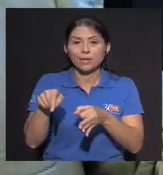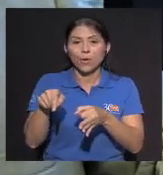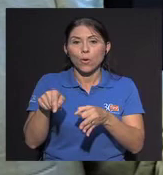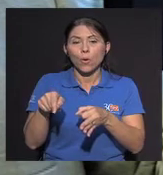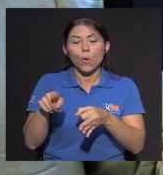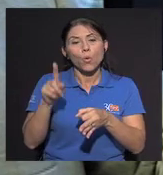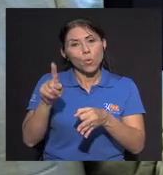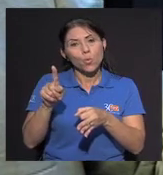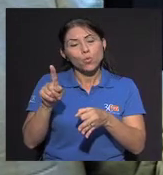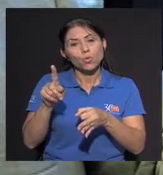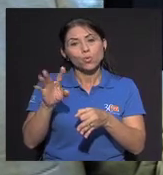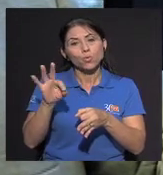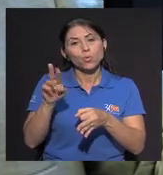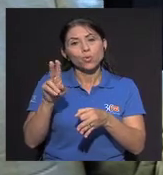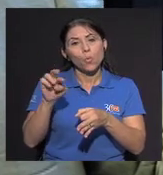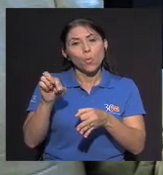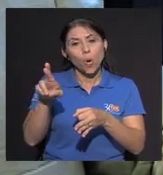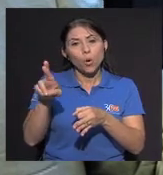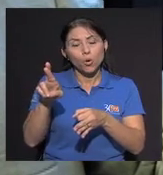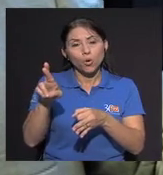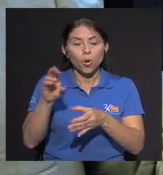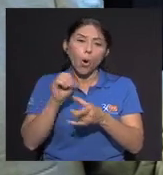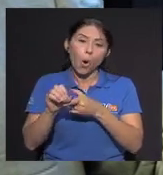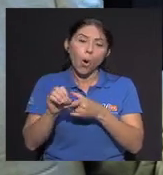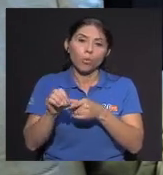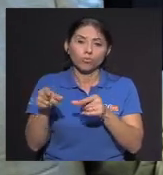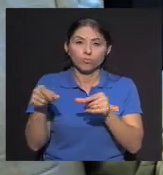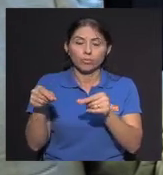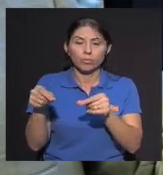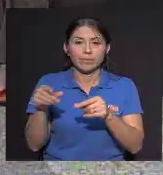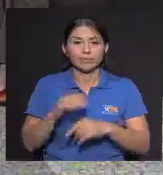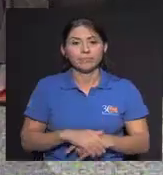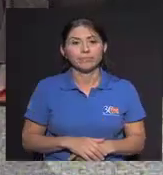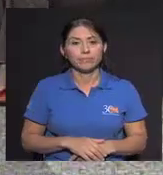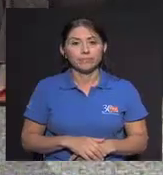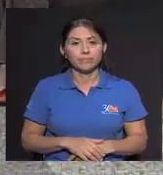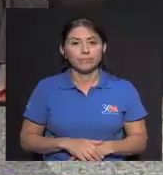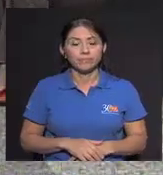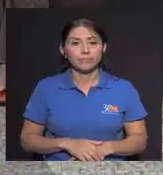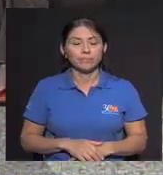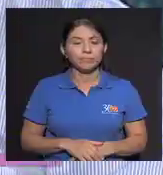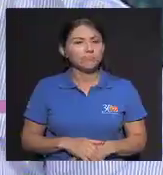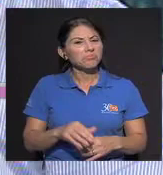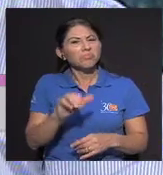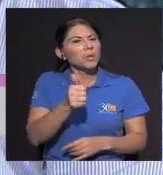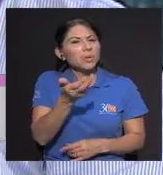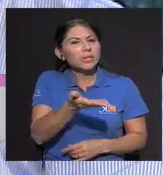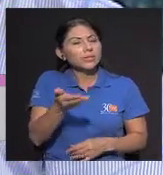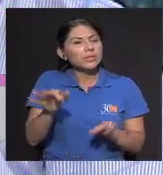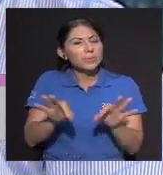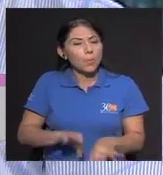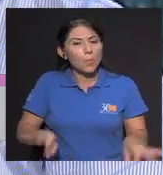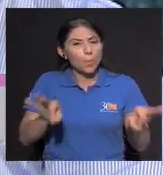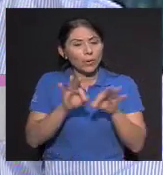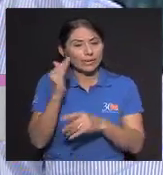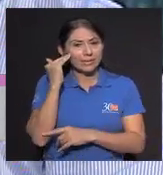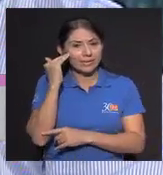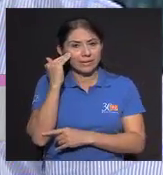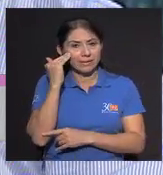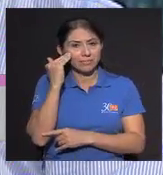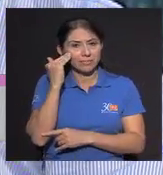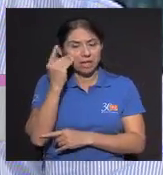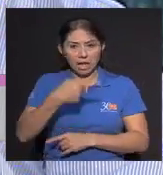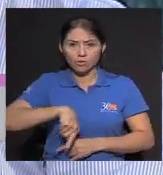en un tumor O una célula tumoral Una célula cancerosa ¿Qué otros factores son importantes de